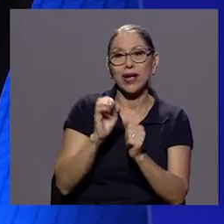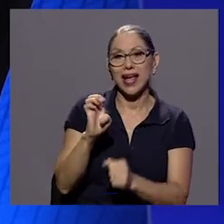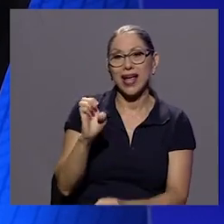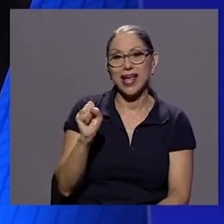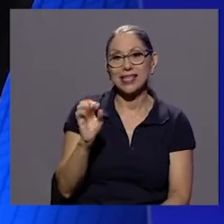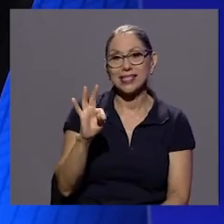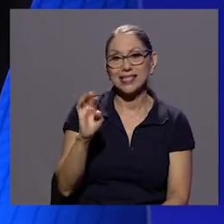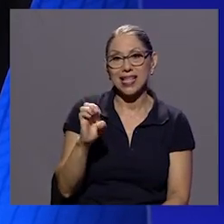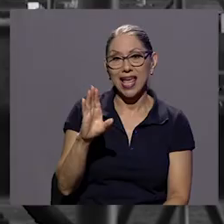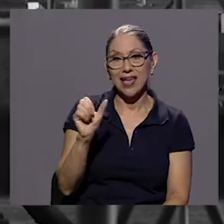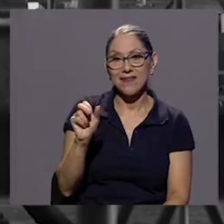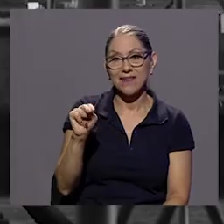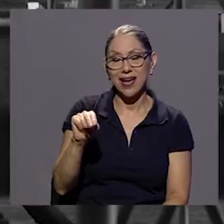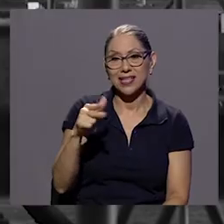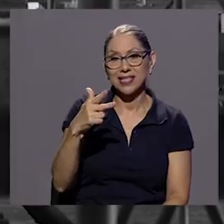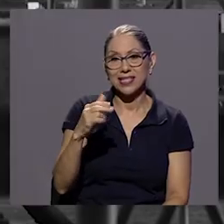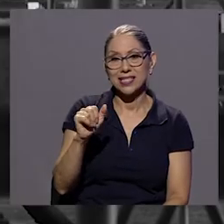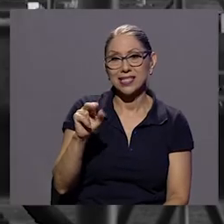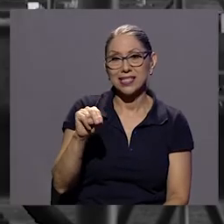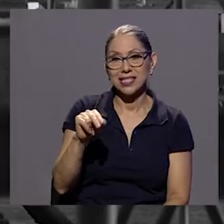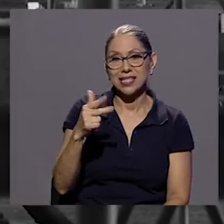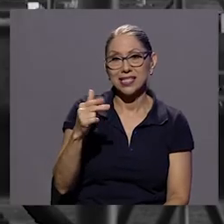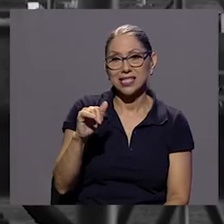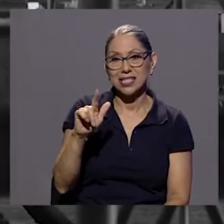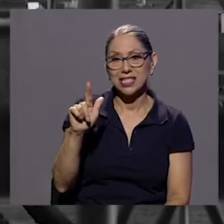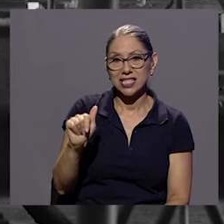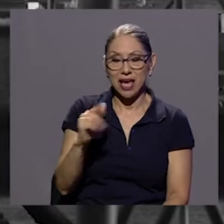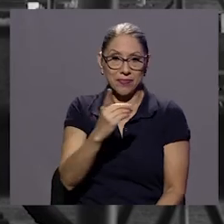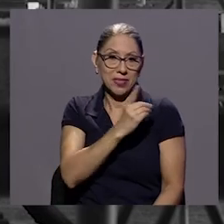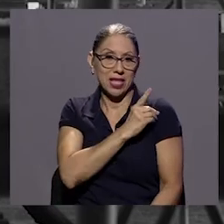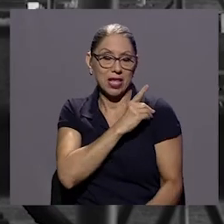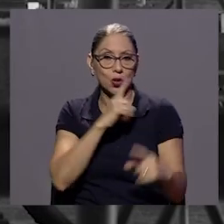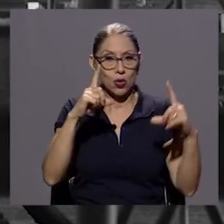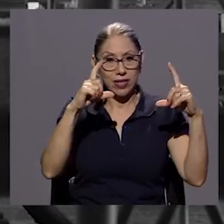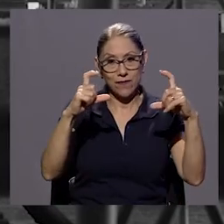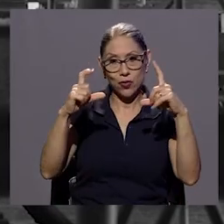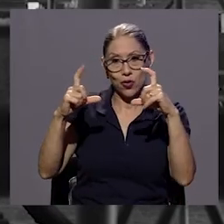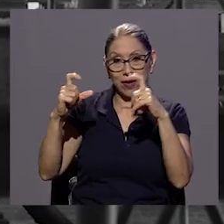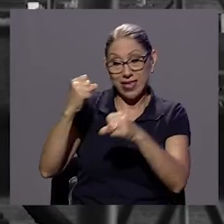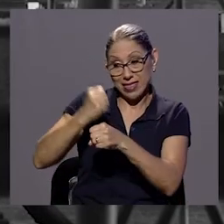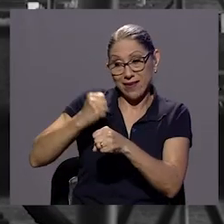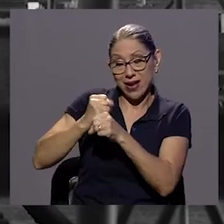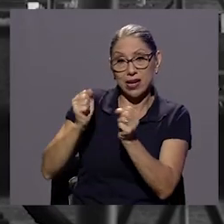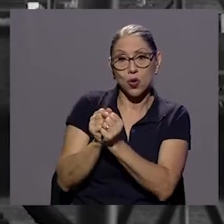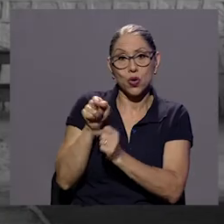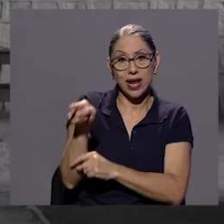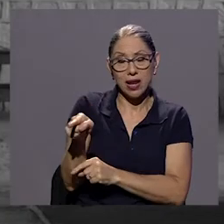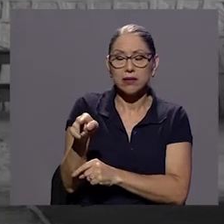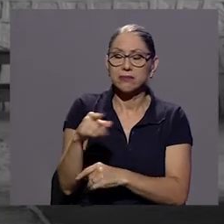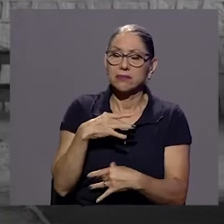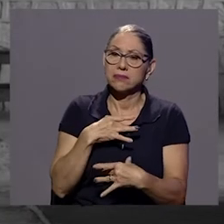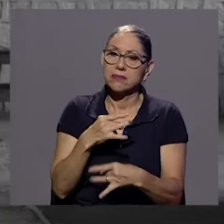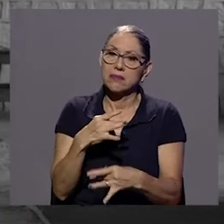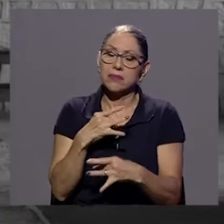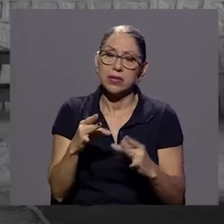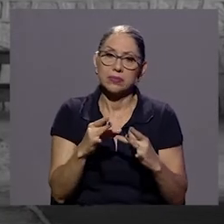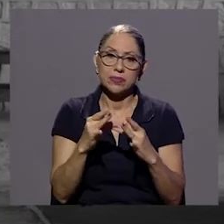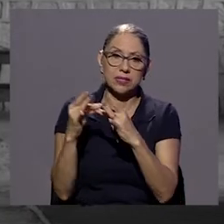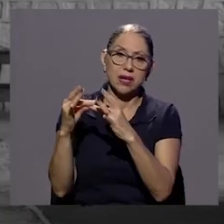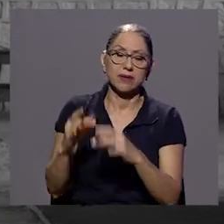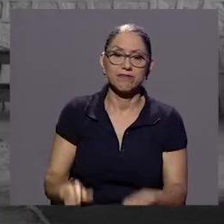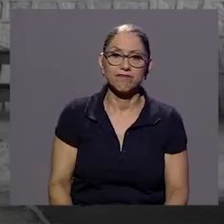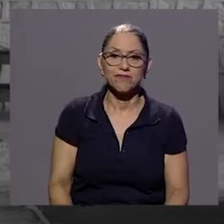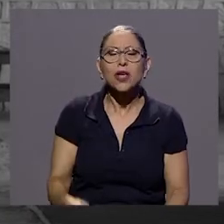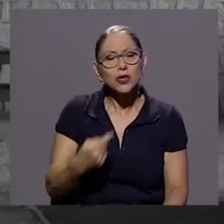Chinchilla que es el director de fotografía pues fue súper súper interesante y especial creo que creo que yo